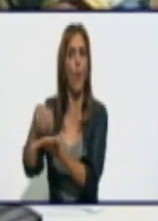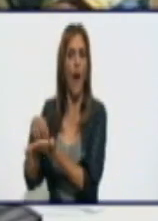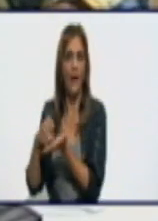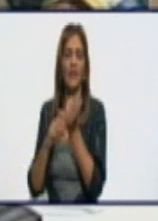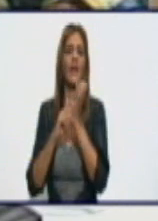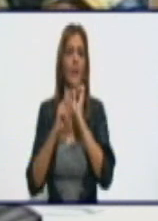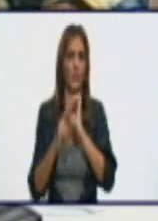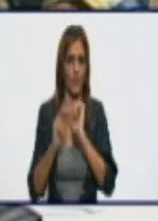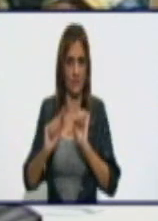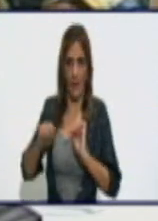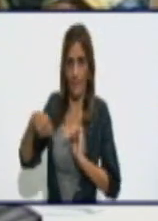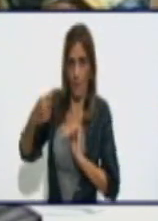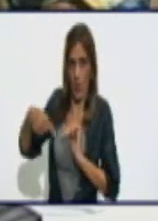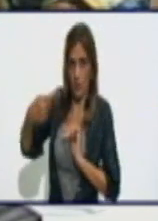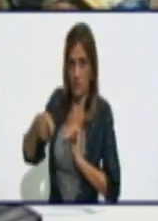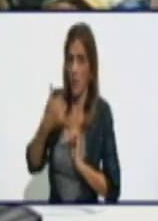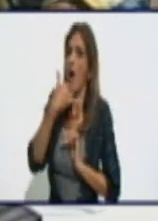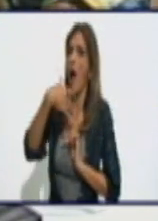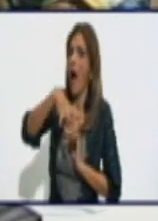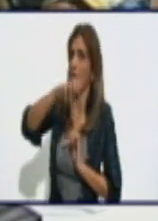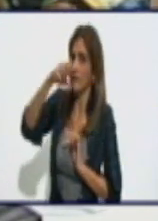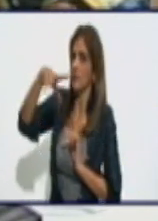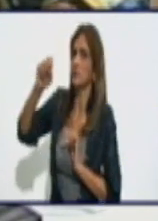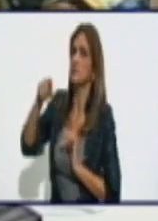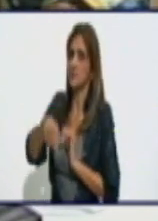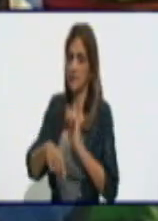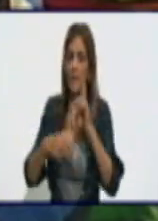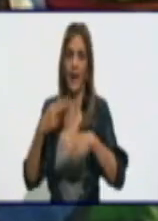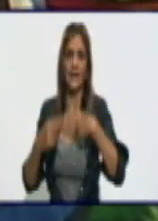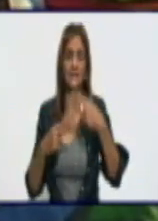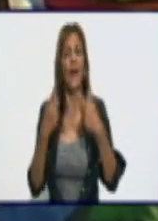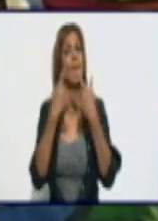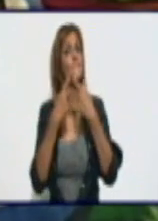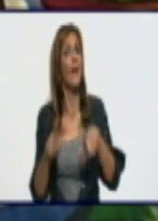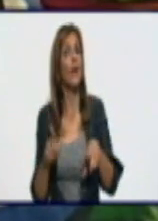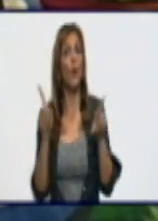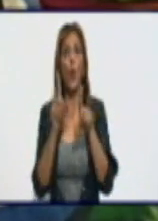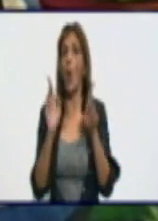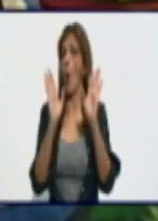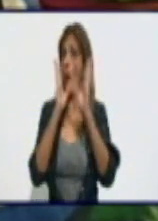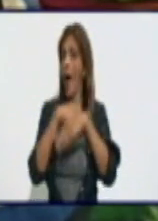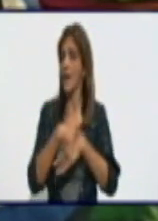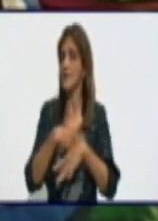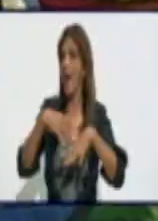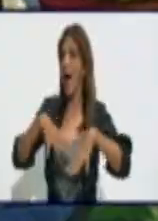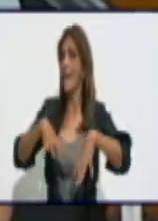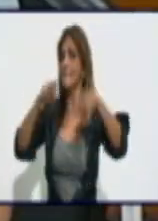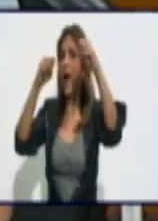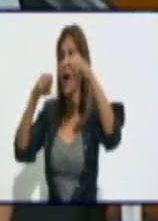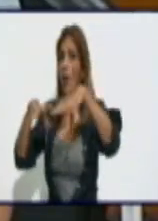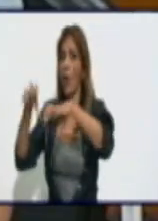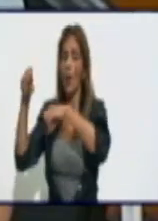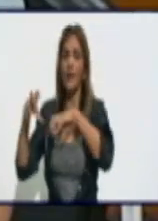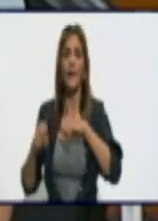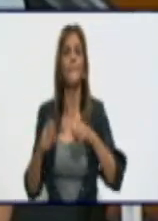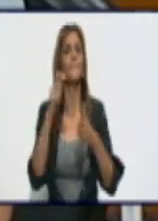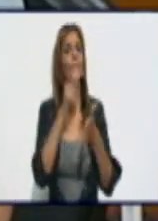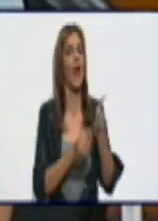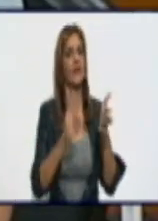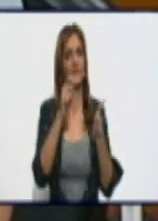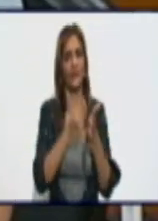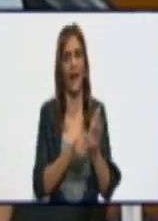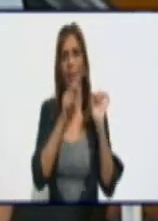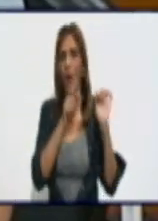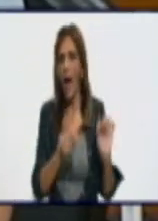Es así. Pero no hay apagones planificados. No hay, en este momento no hay